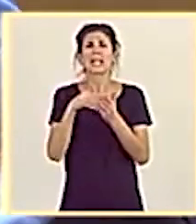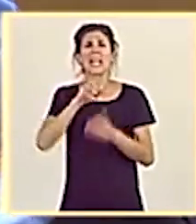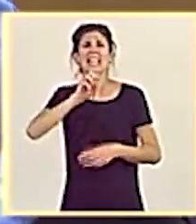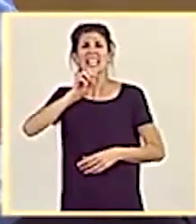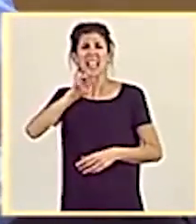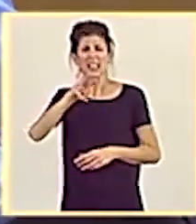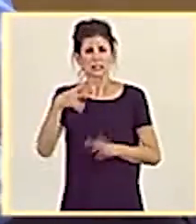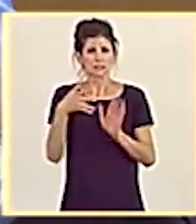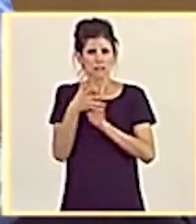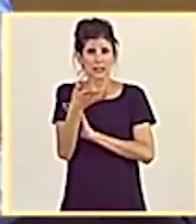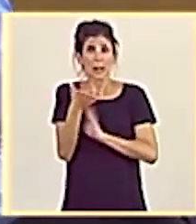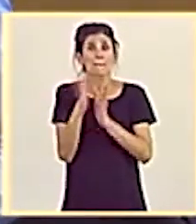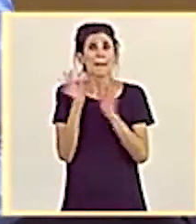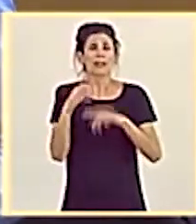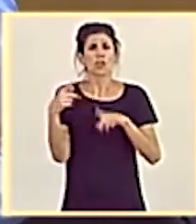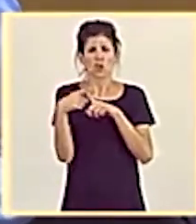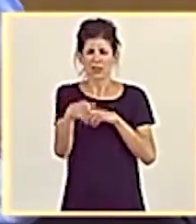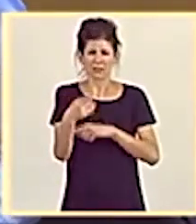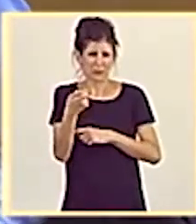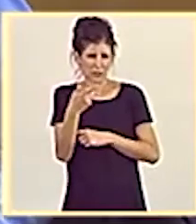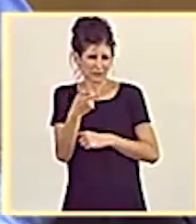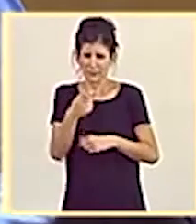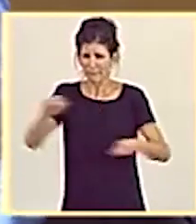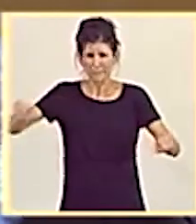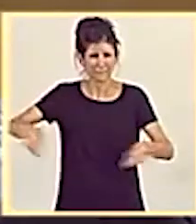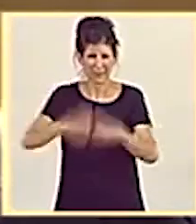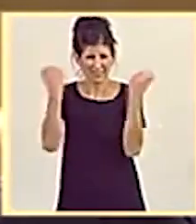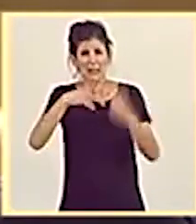dinamitaron el Pacto de Toledo? ¿Se acuerdan?